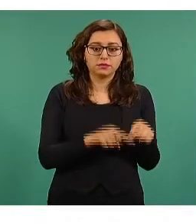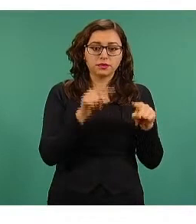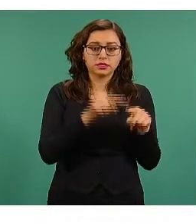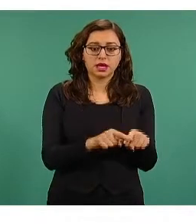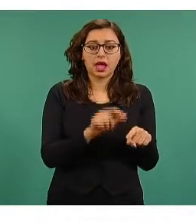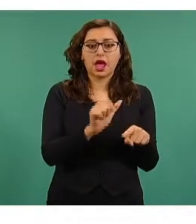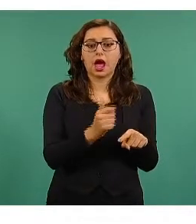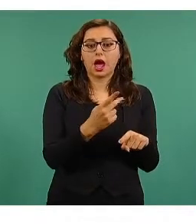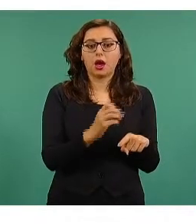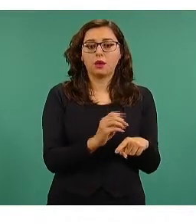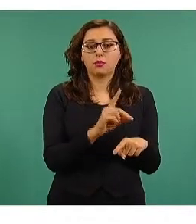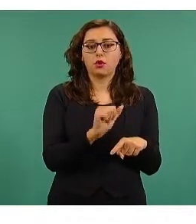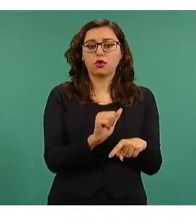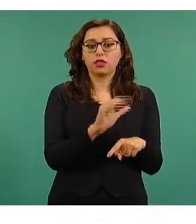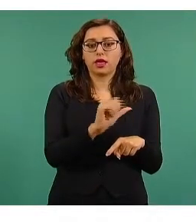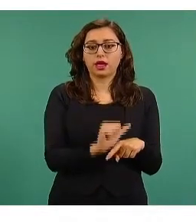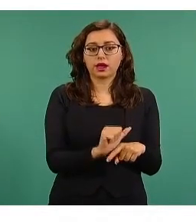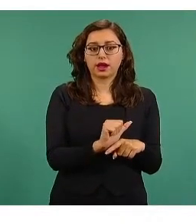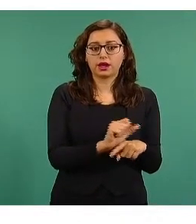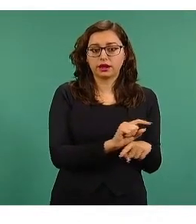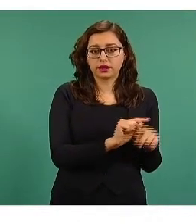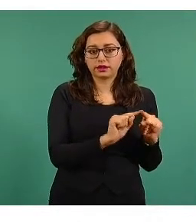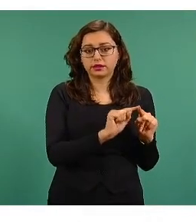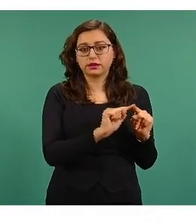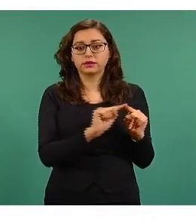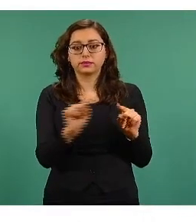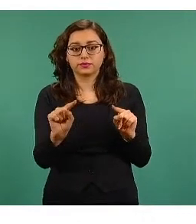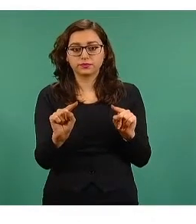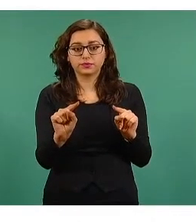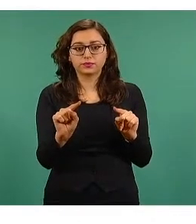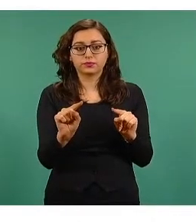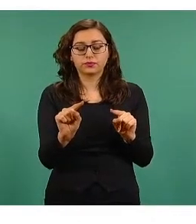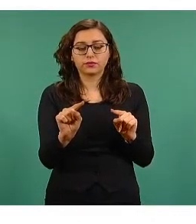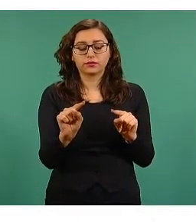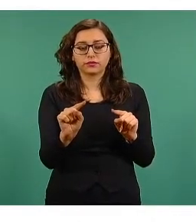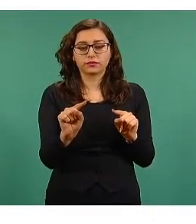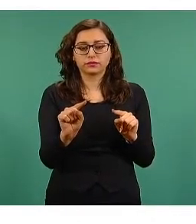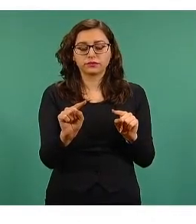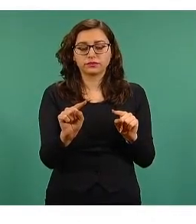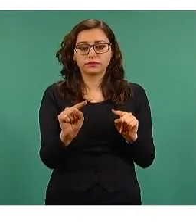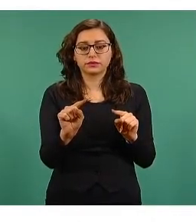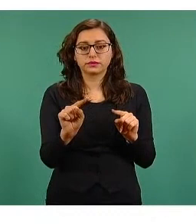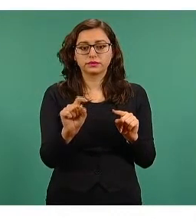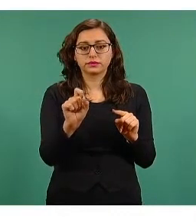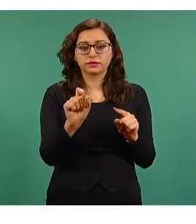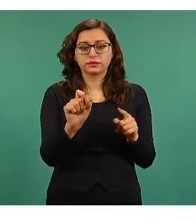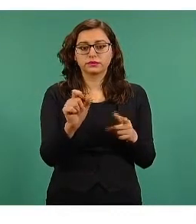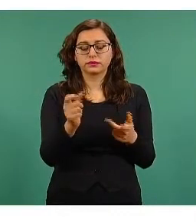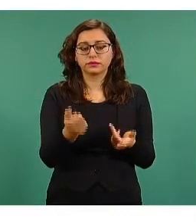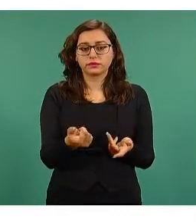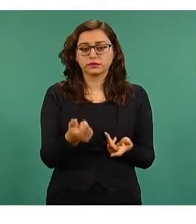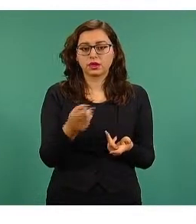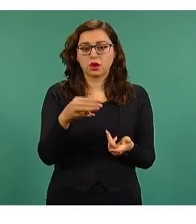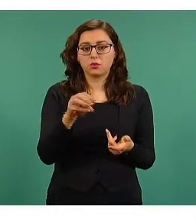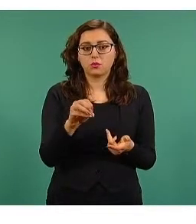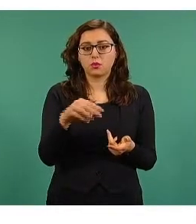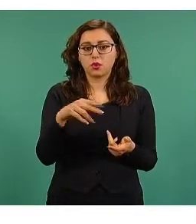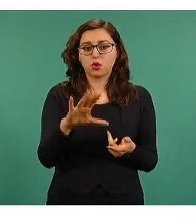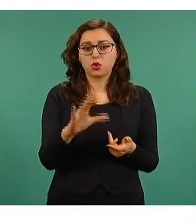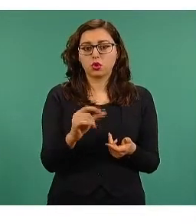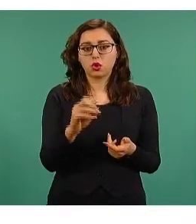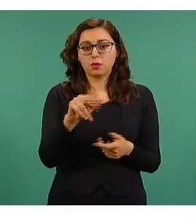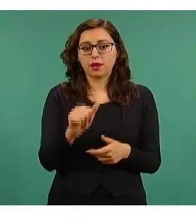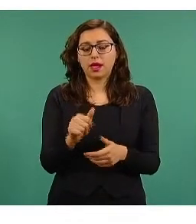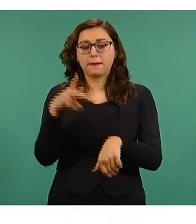de ahí hacia este punto de Saltillo, Monclova, Piedras Negras